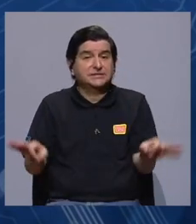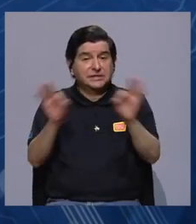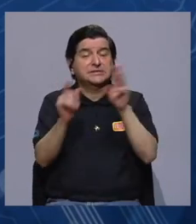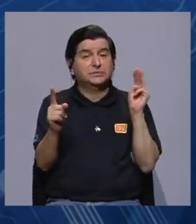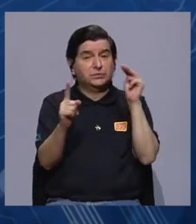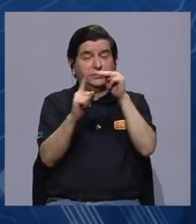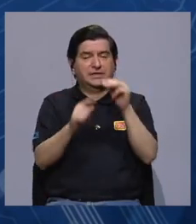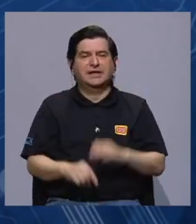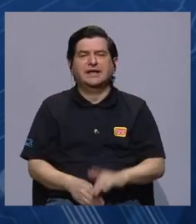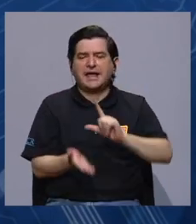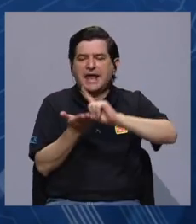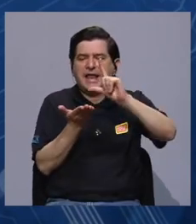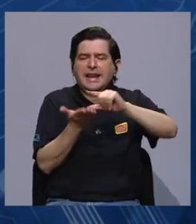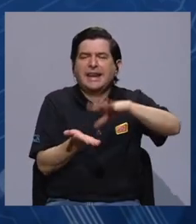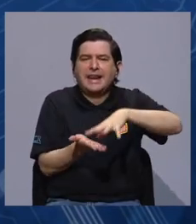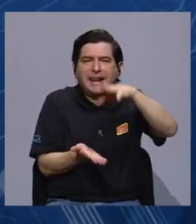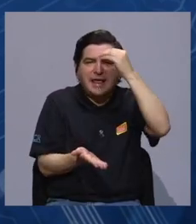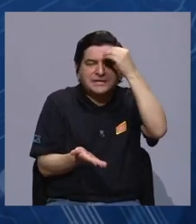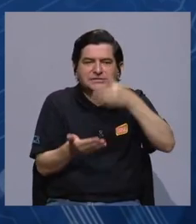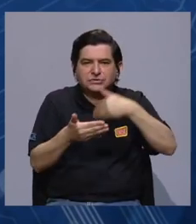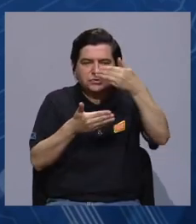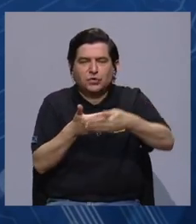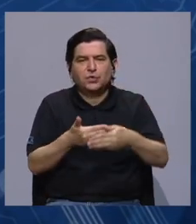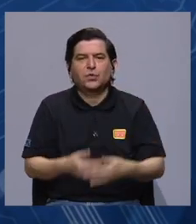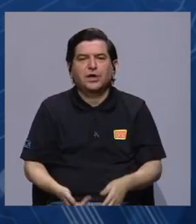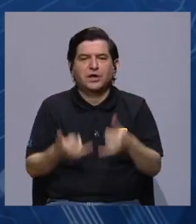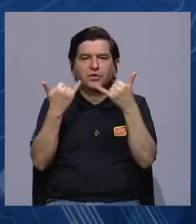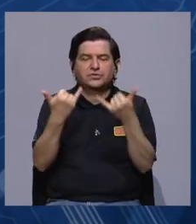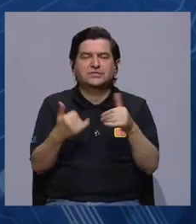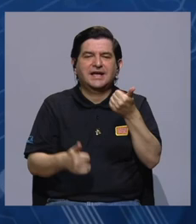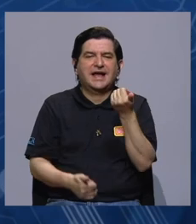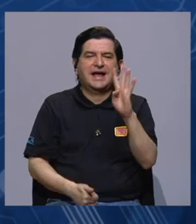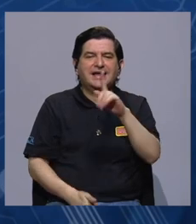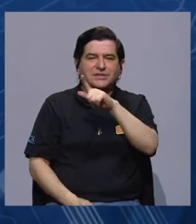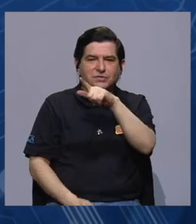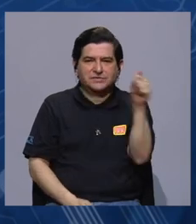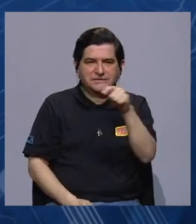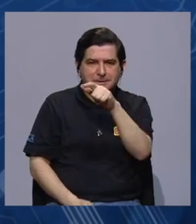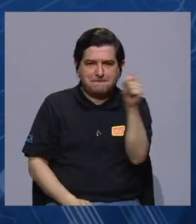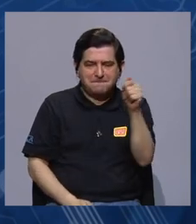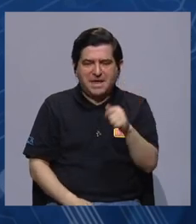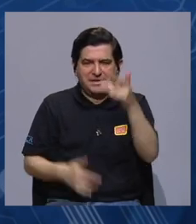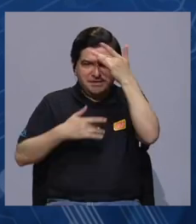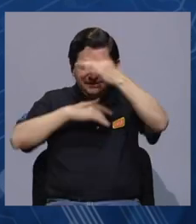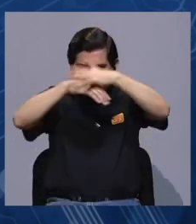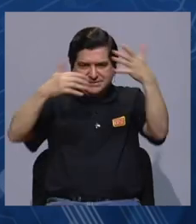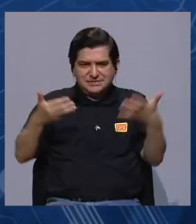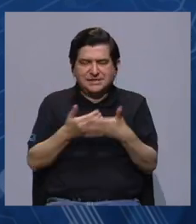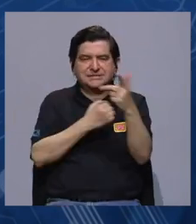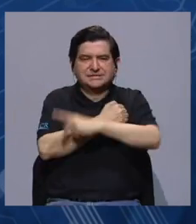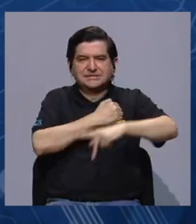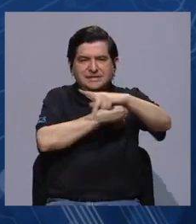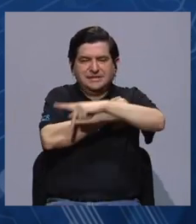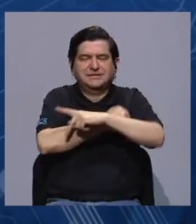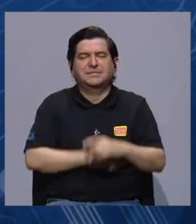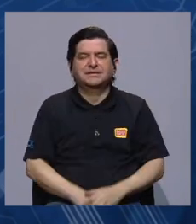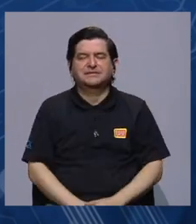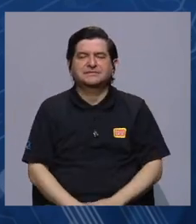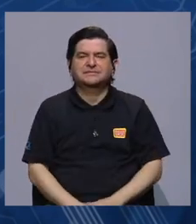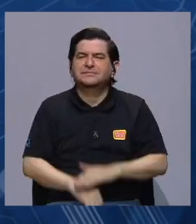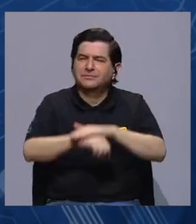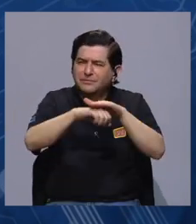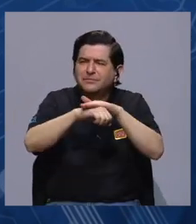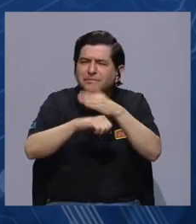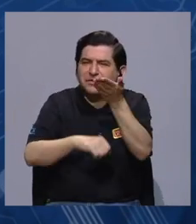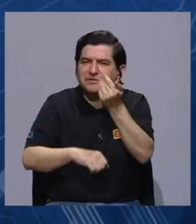mensaje muy importante. lecciones aprendidas después de aproximadamente 14 meses de pandemia en nuestro país. Rodolfo,